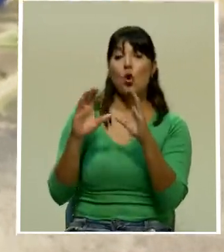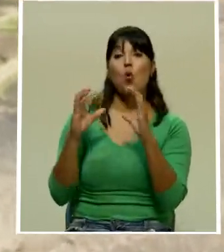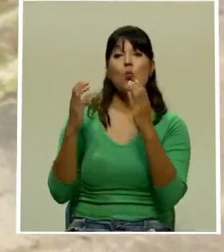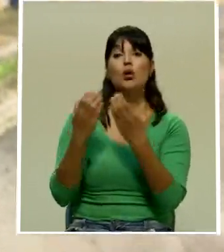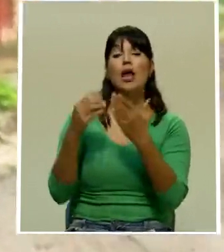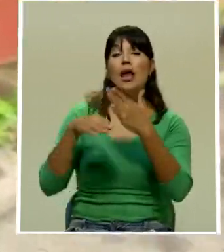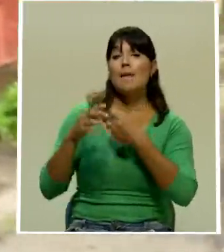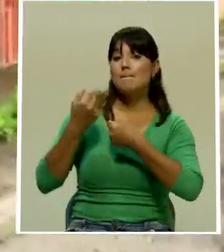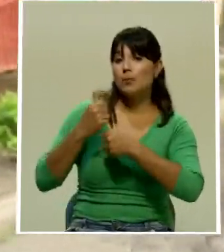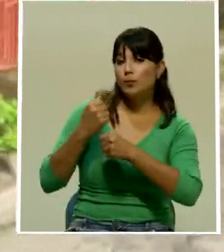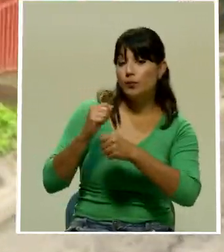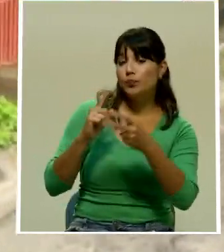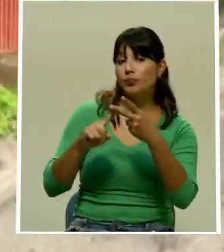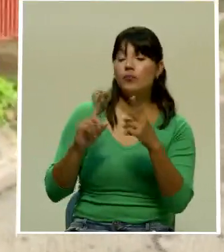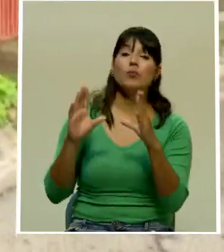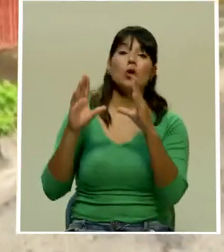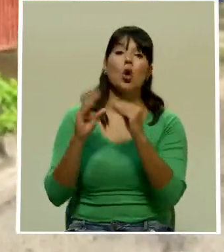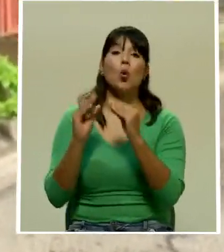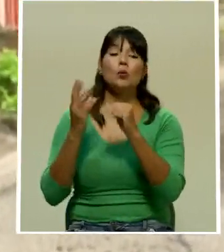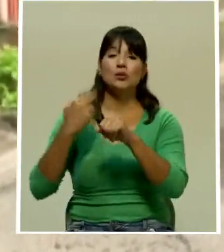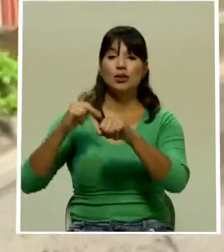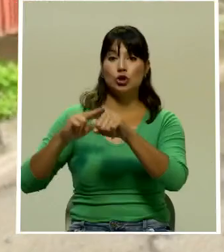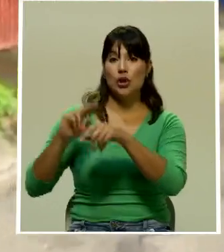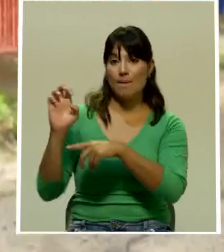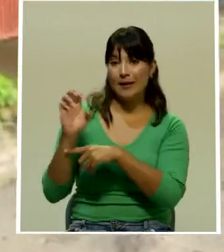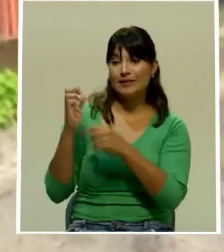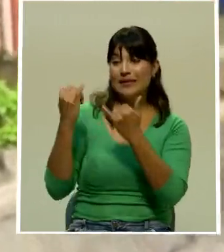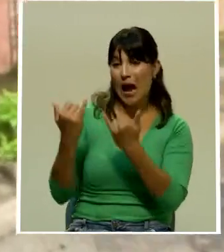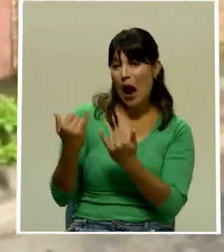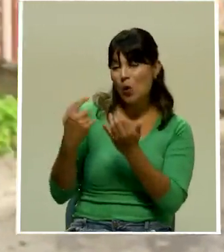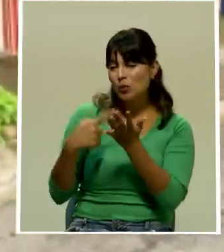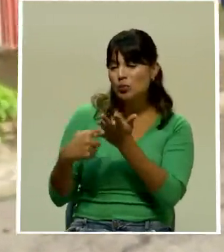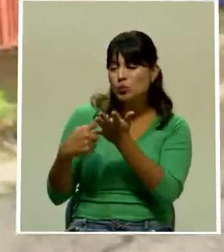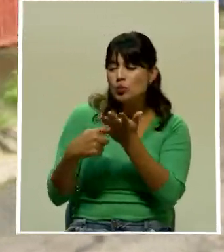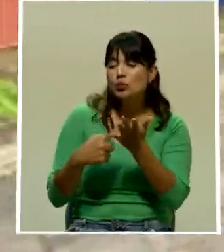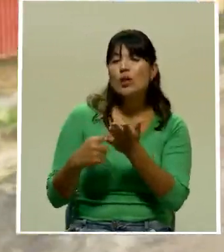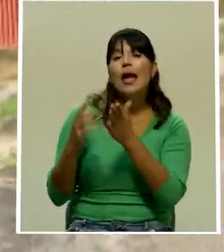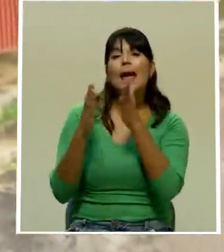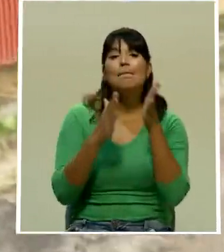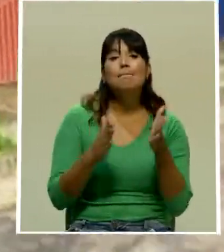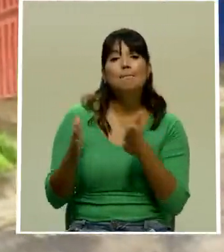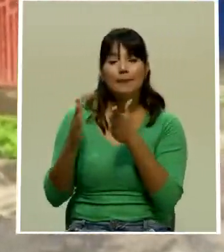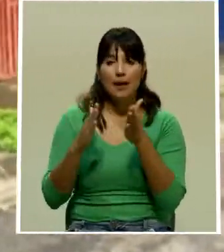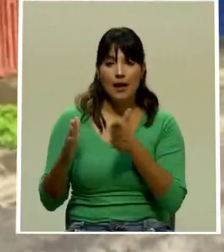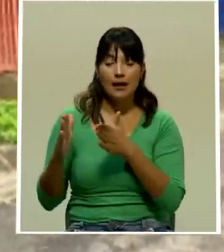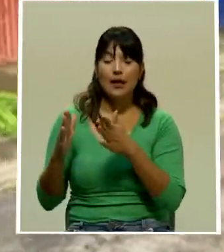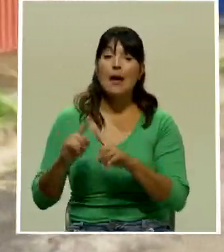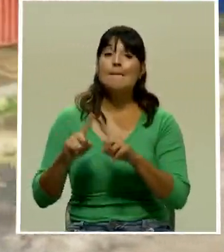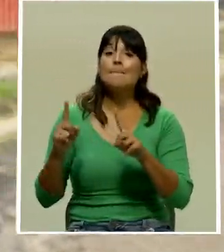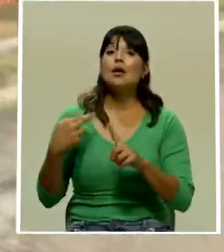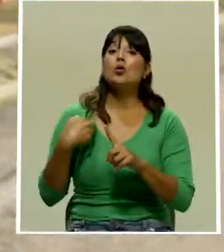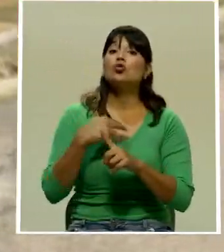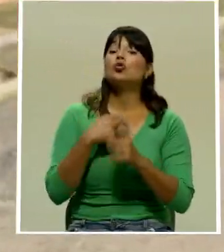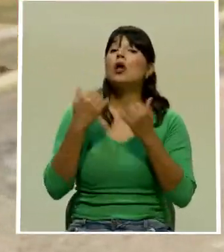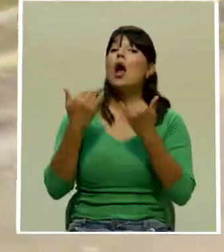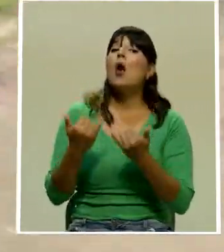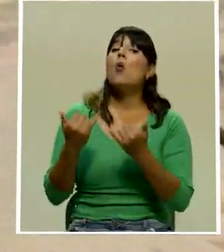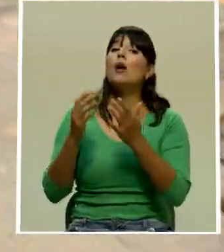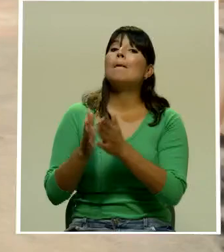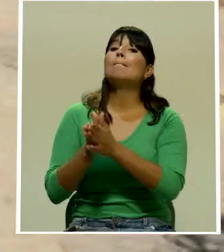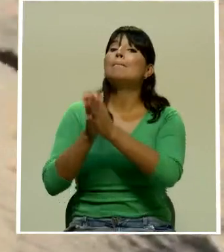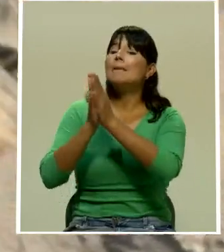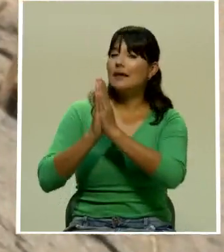la Comisión Nacional de Emergencias con respecto al plan de inversión ahorita lo que estamos solicitando a ellos es que